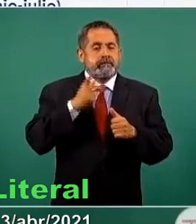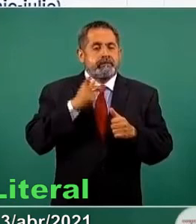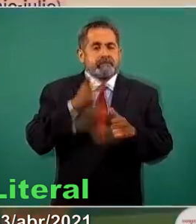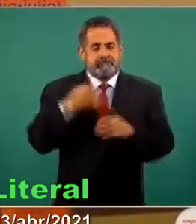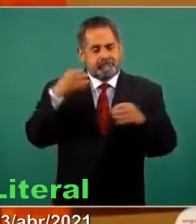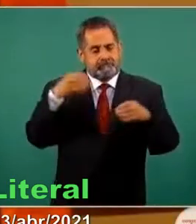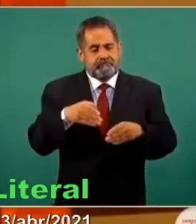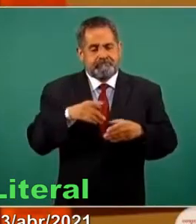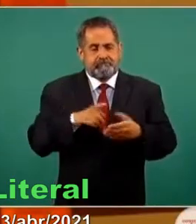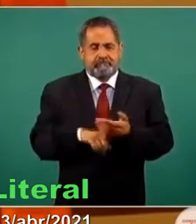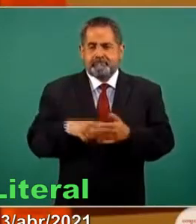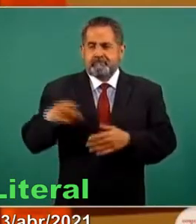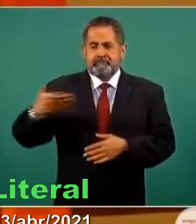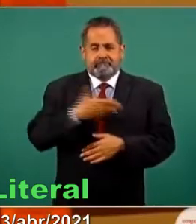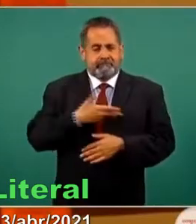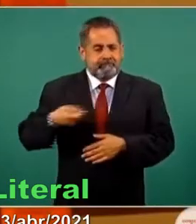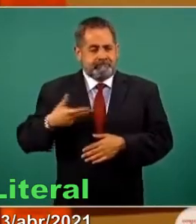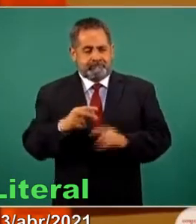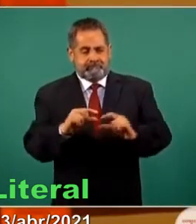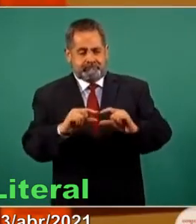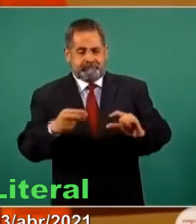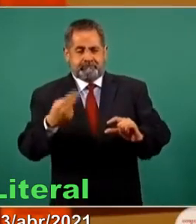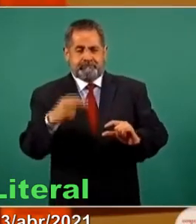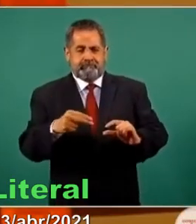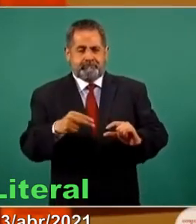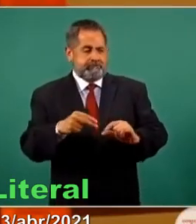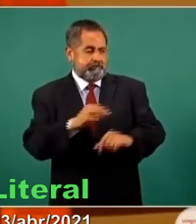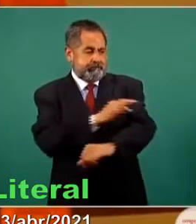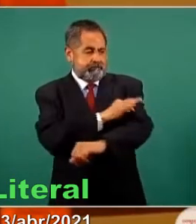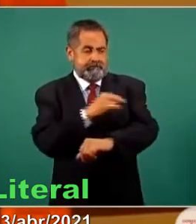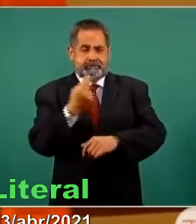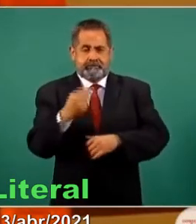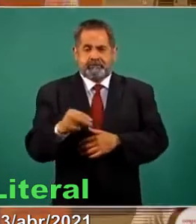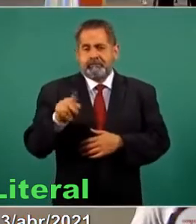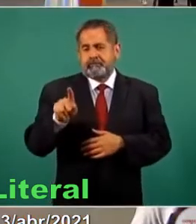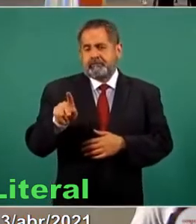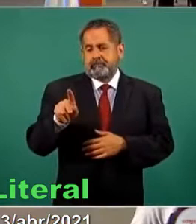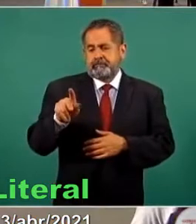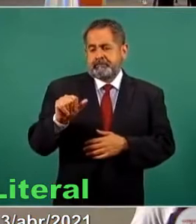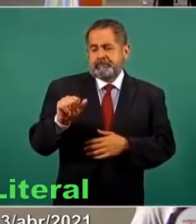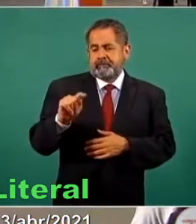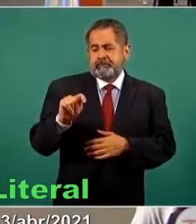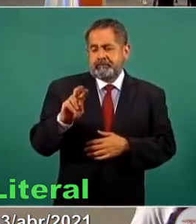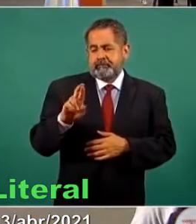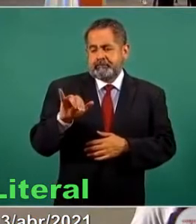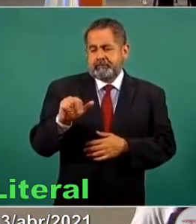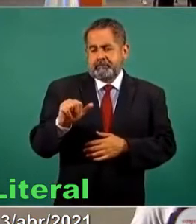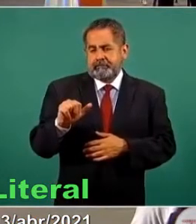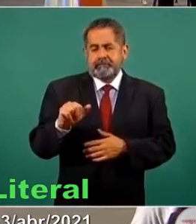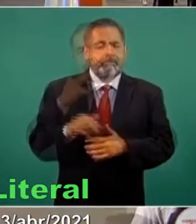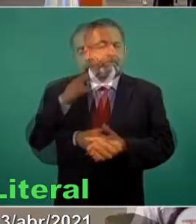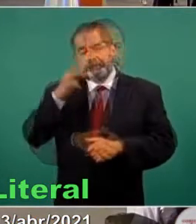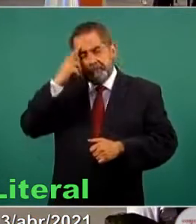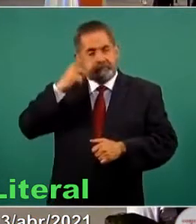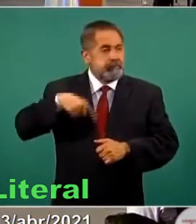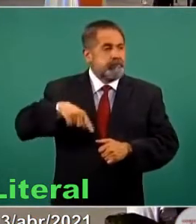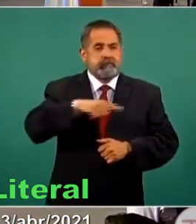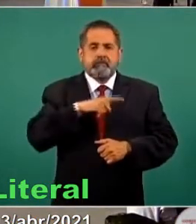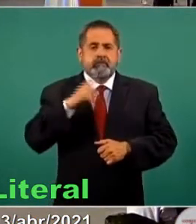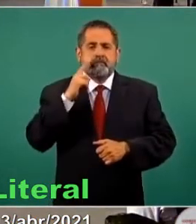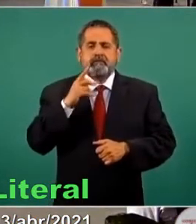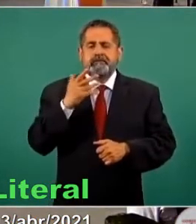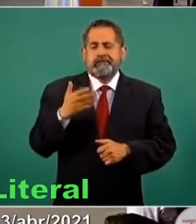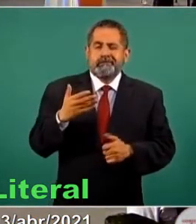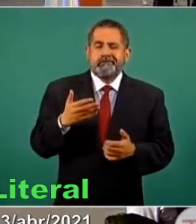Nombrada por el señor presidente de la República Patria, tenemos la participación de científicos de altísimo nivel, lo que